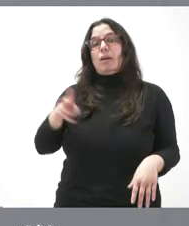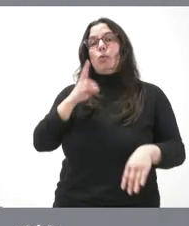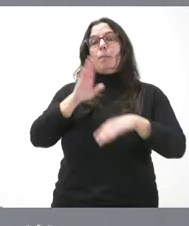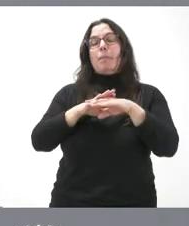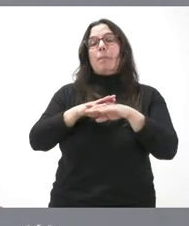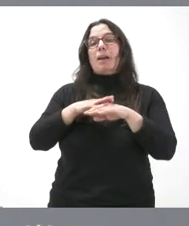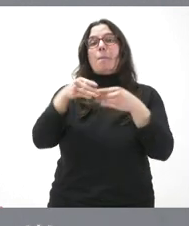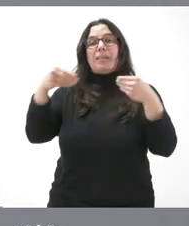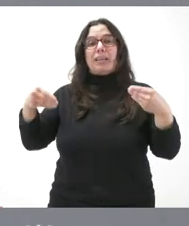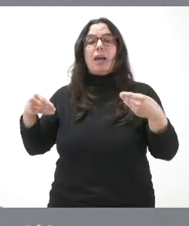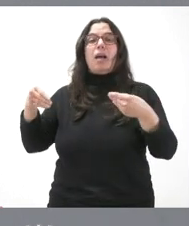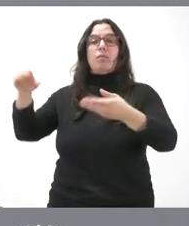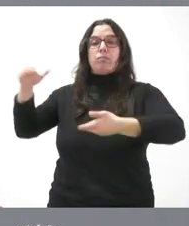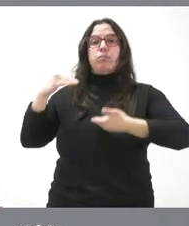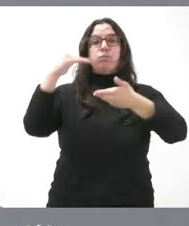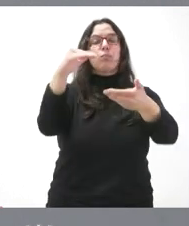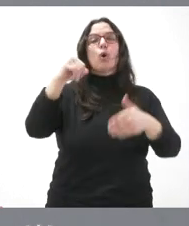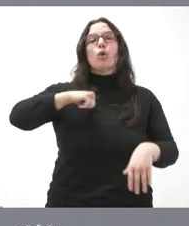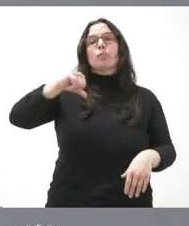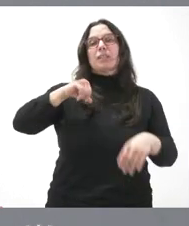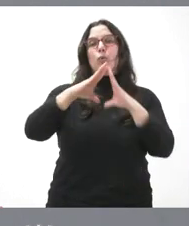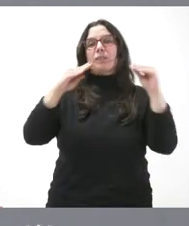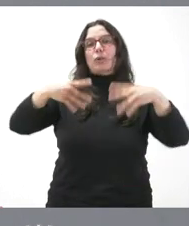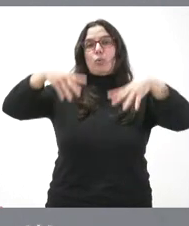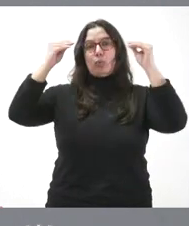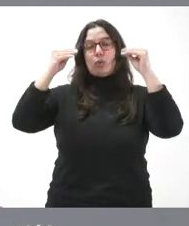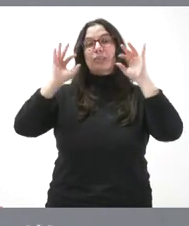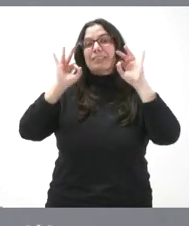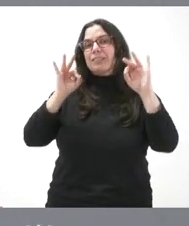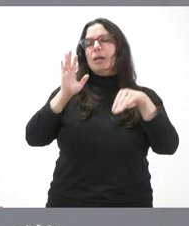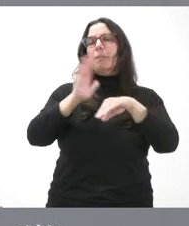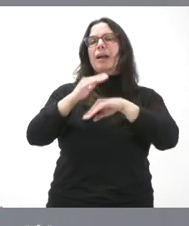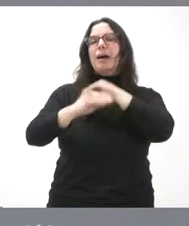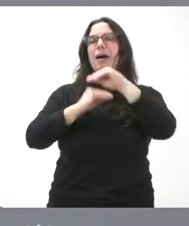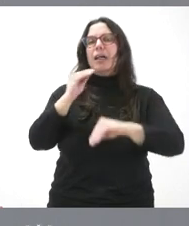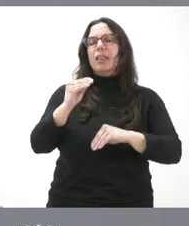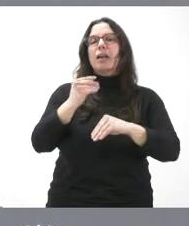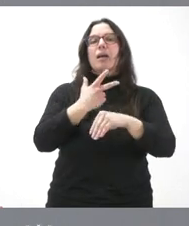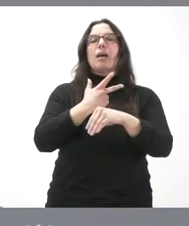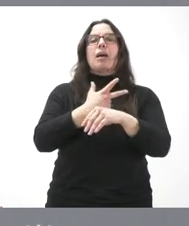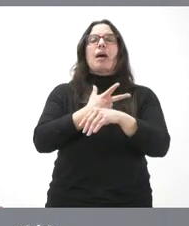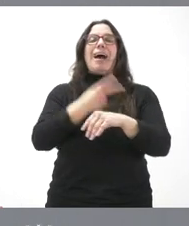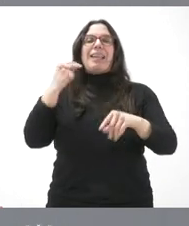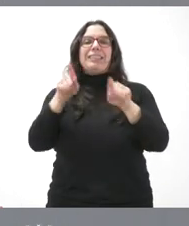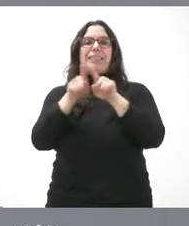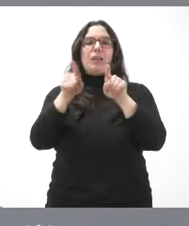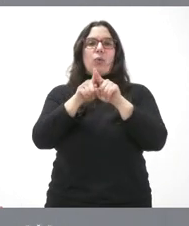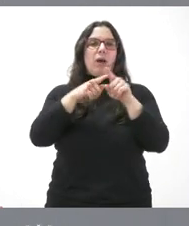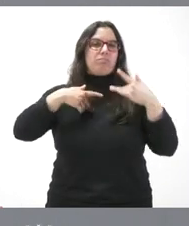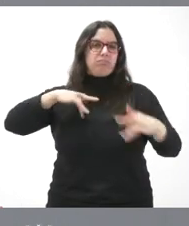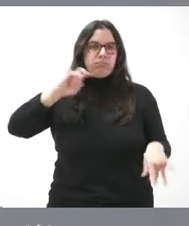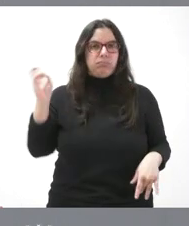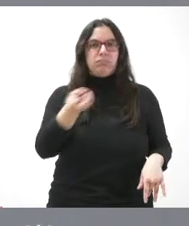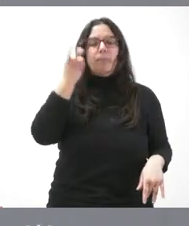del material para el Hospital Universitario de Burgos, en concreto para realizar análisis de serología. Y, finalmente,